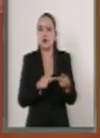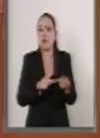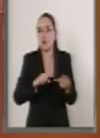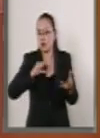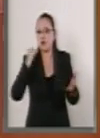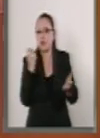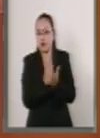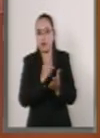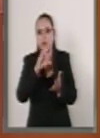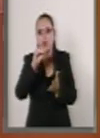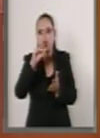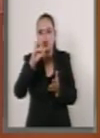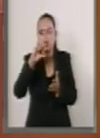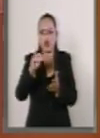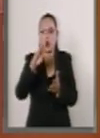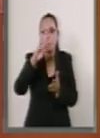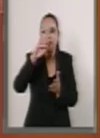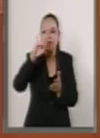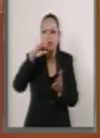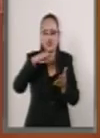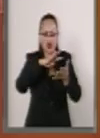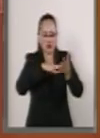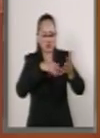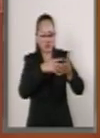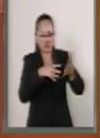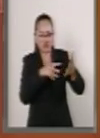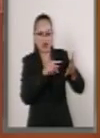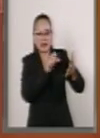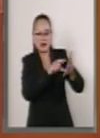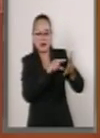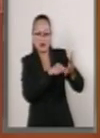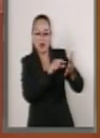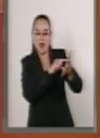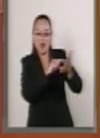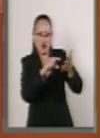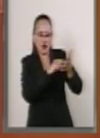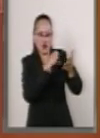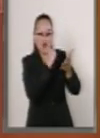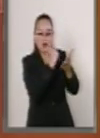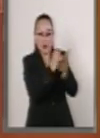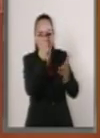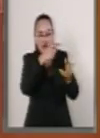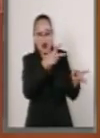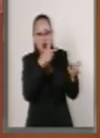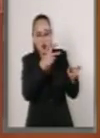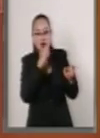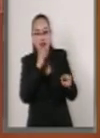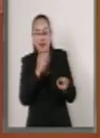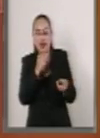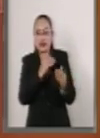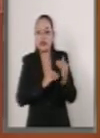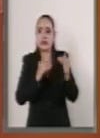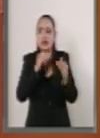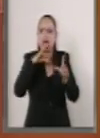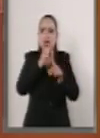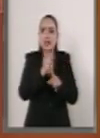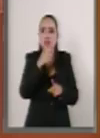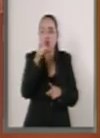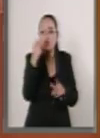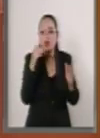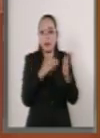aprobar el código bidimensional para evitar el robo hormiga que asciende a más de 11 mil millones de pesos